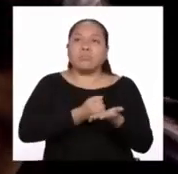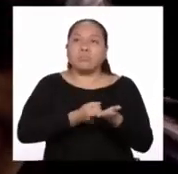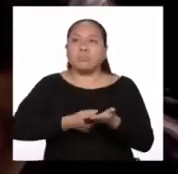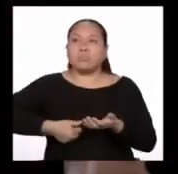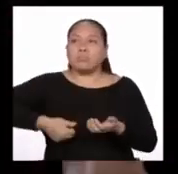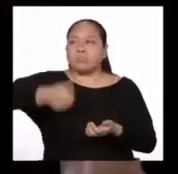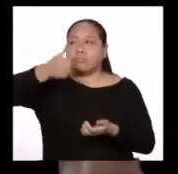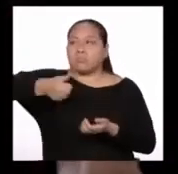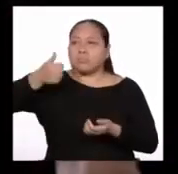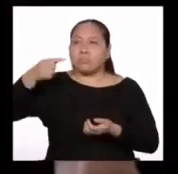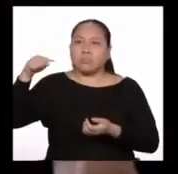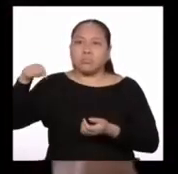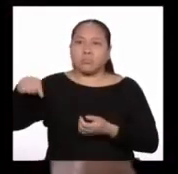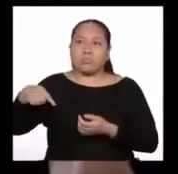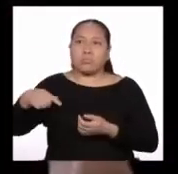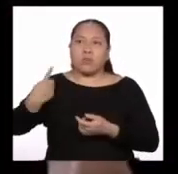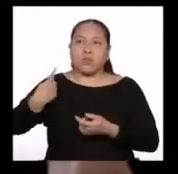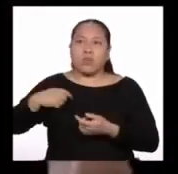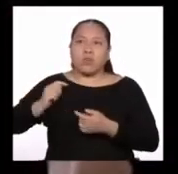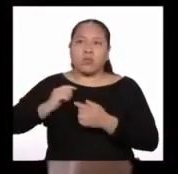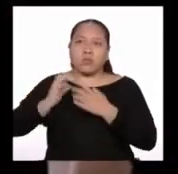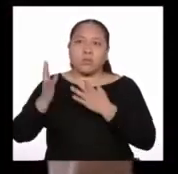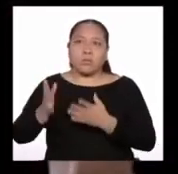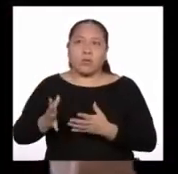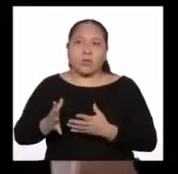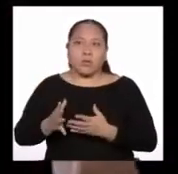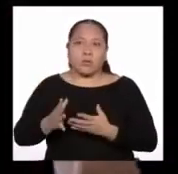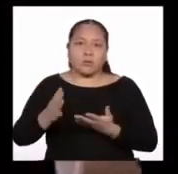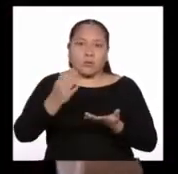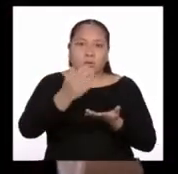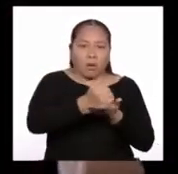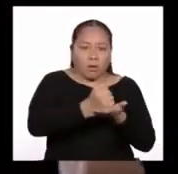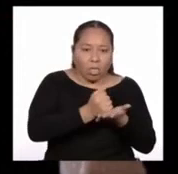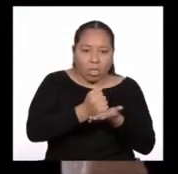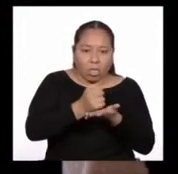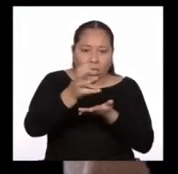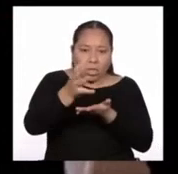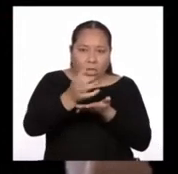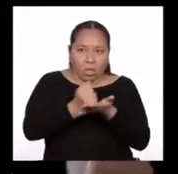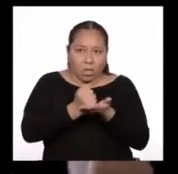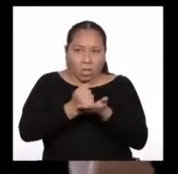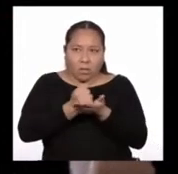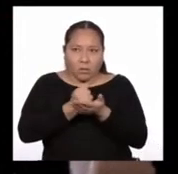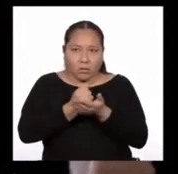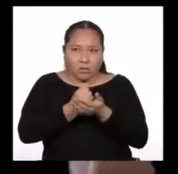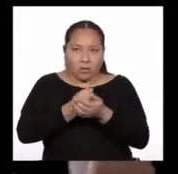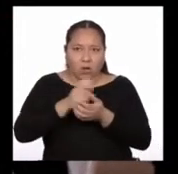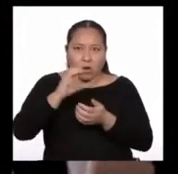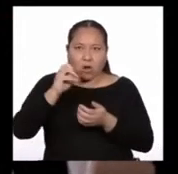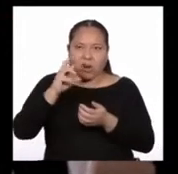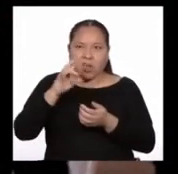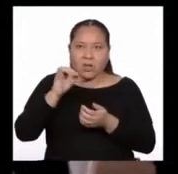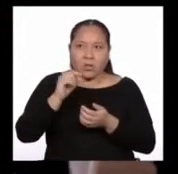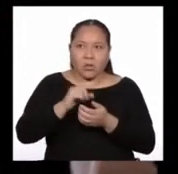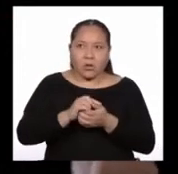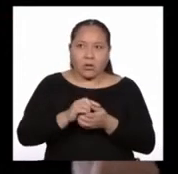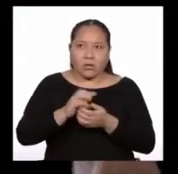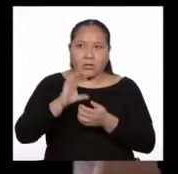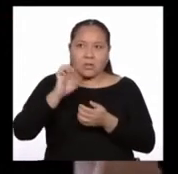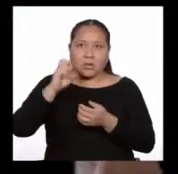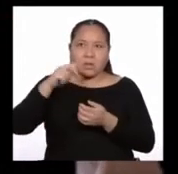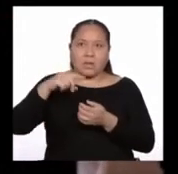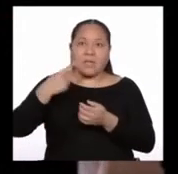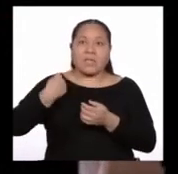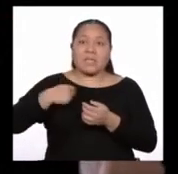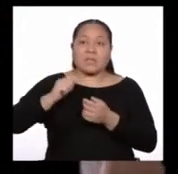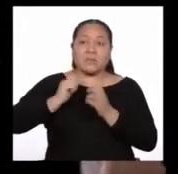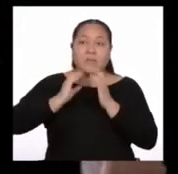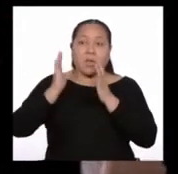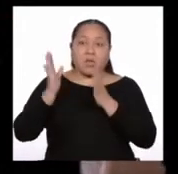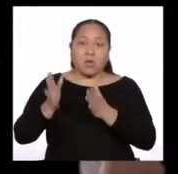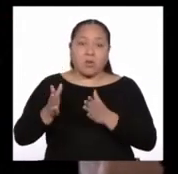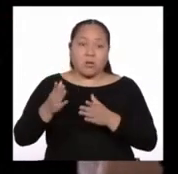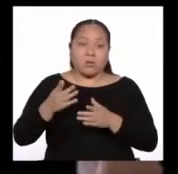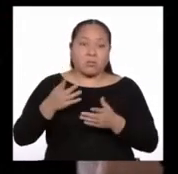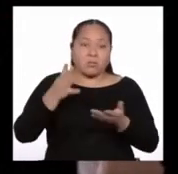doctrinarios encomenderos corregidores españoles